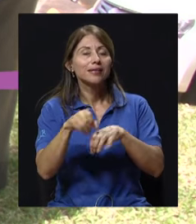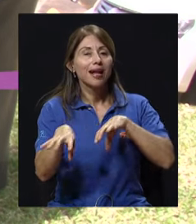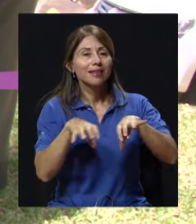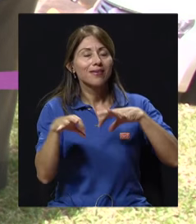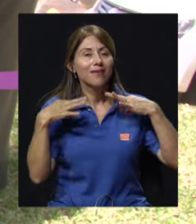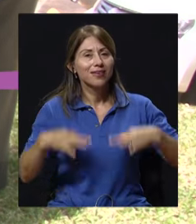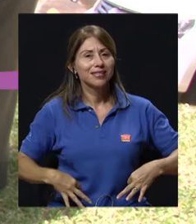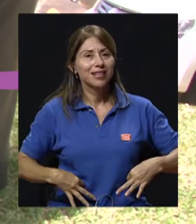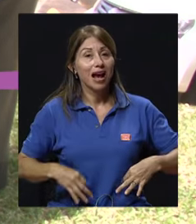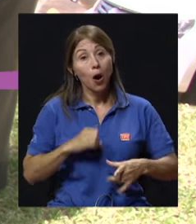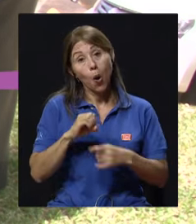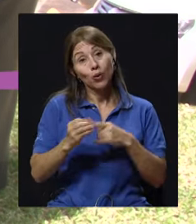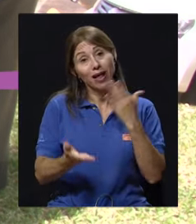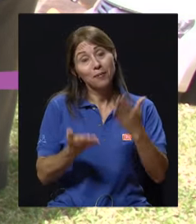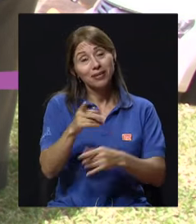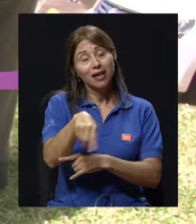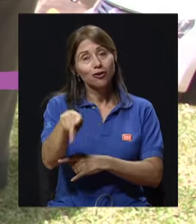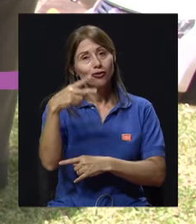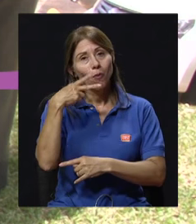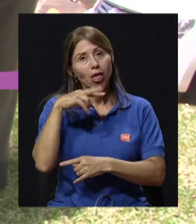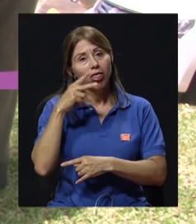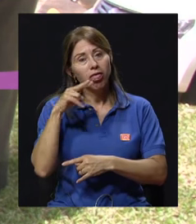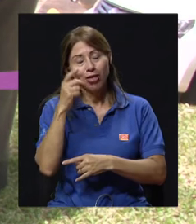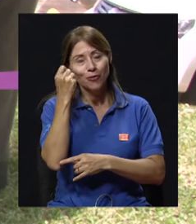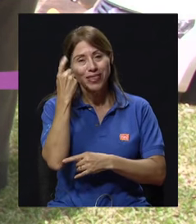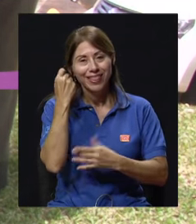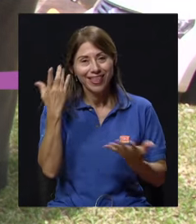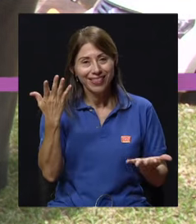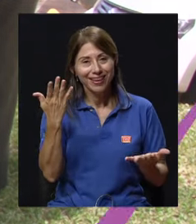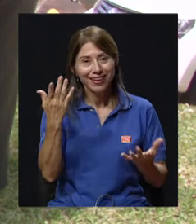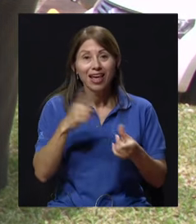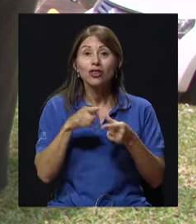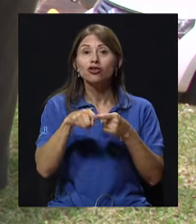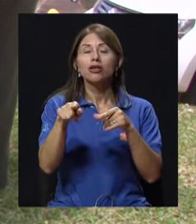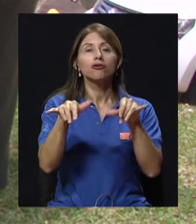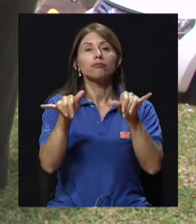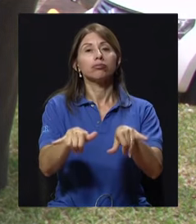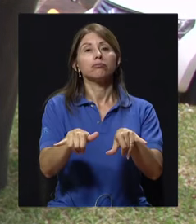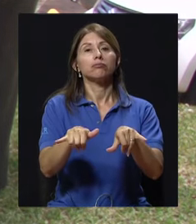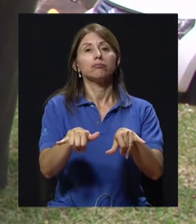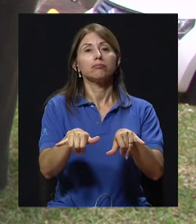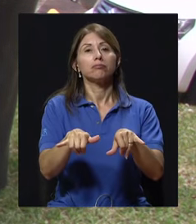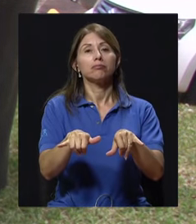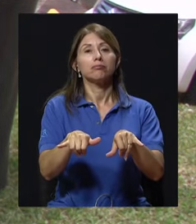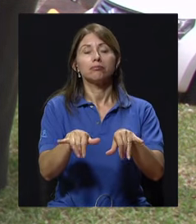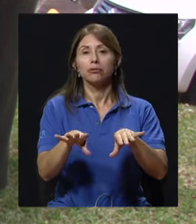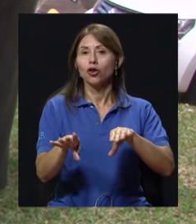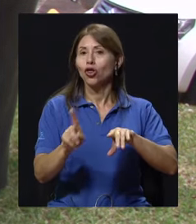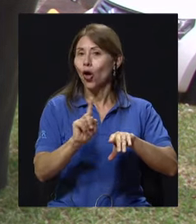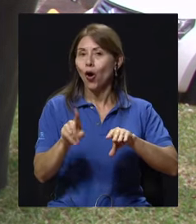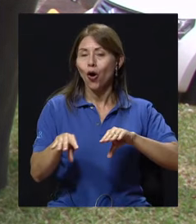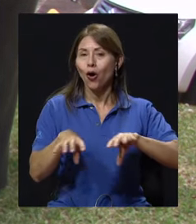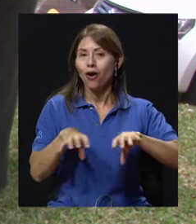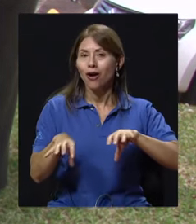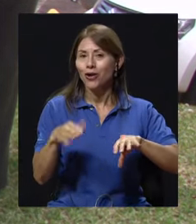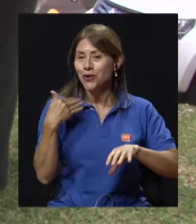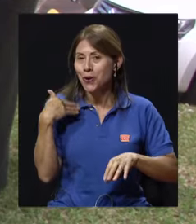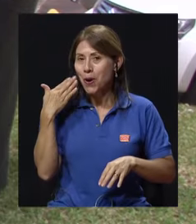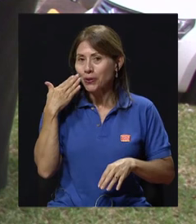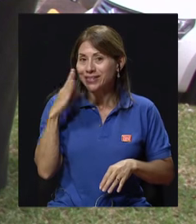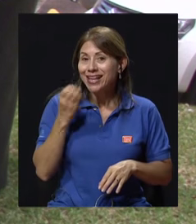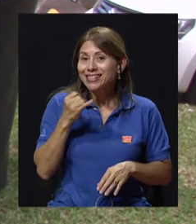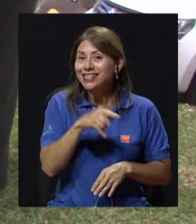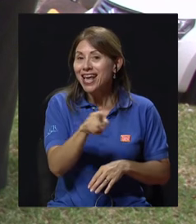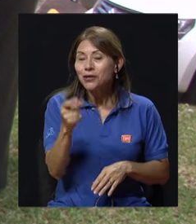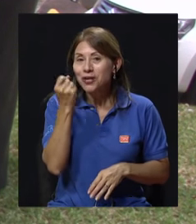que usted no puede hacer actividad física, ya tiene que quedarse quedita o quedito. Yo no sé si es que ellos,